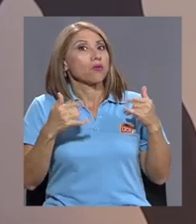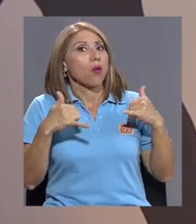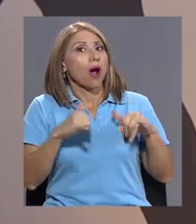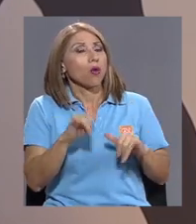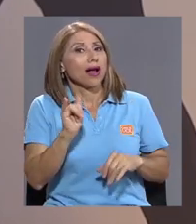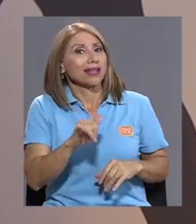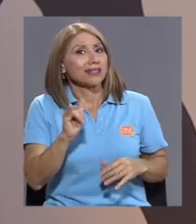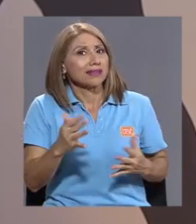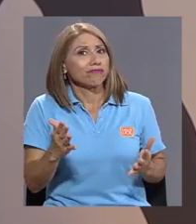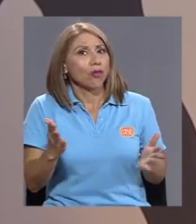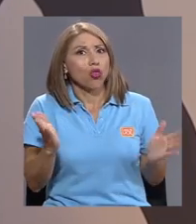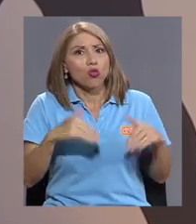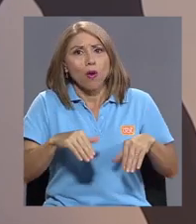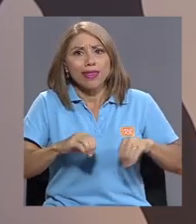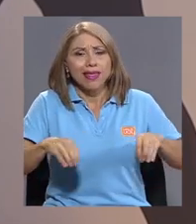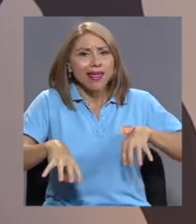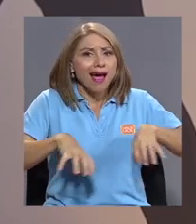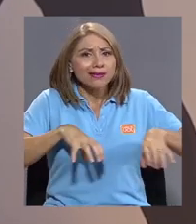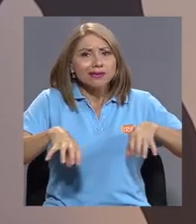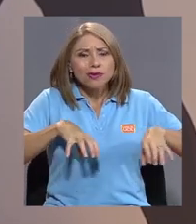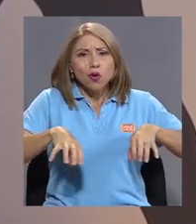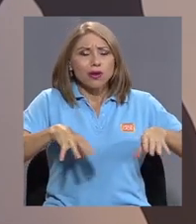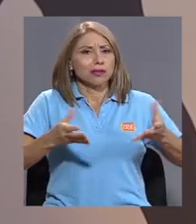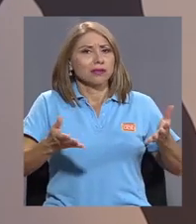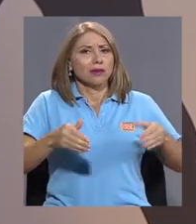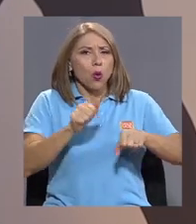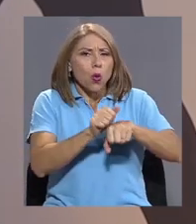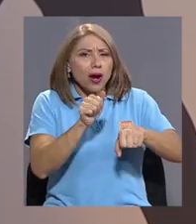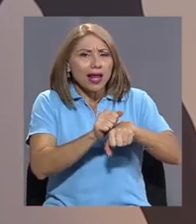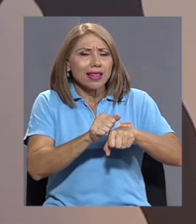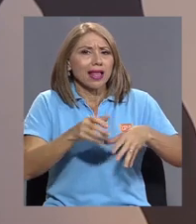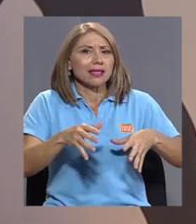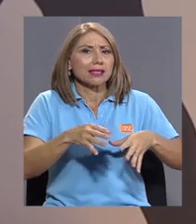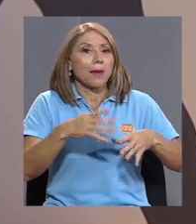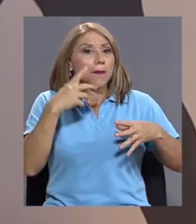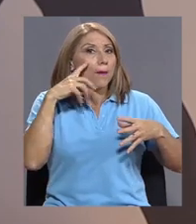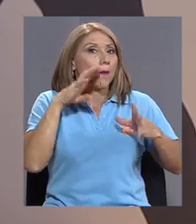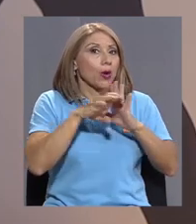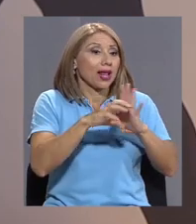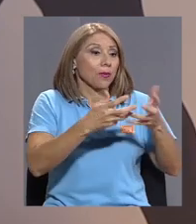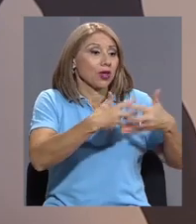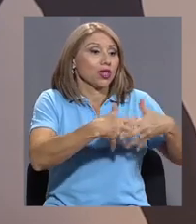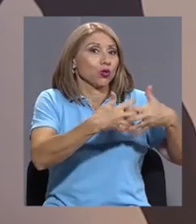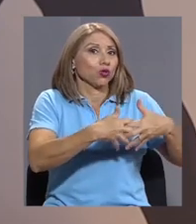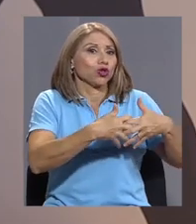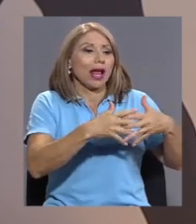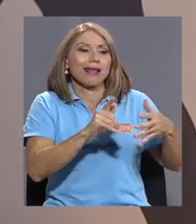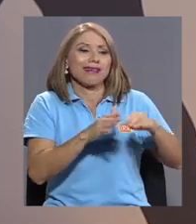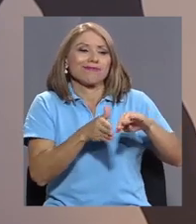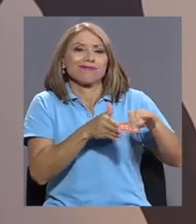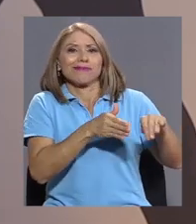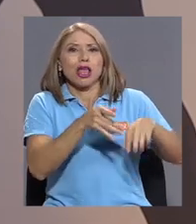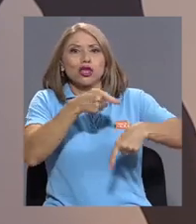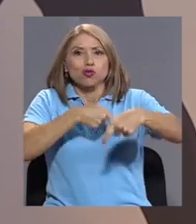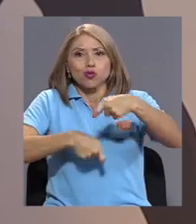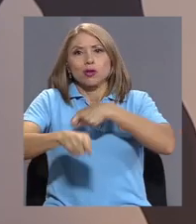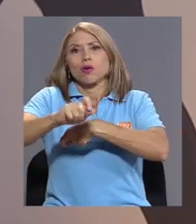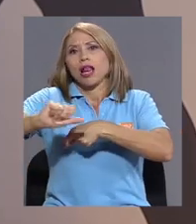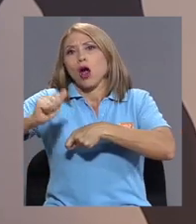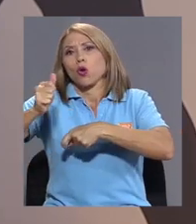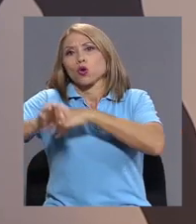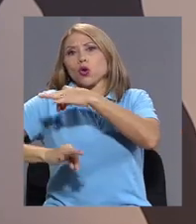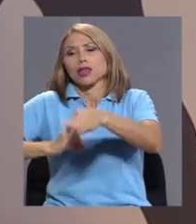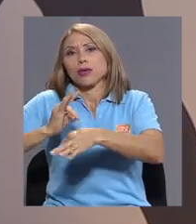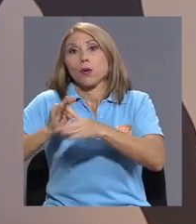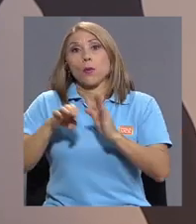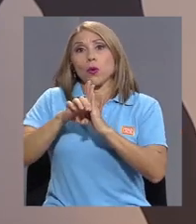digamos, acciones concretas, metas concretas, que voy a sustituir una industria por otro tipo de industria. Básicamente, en el